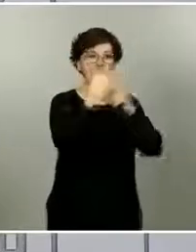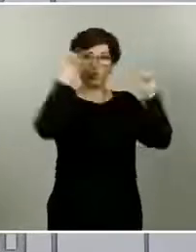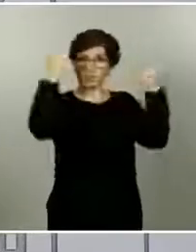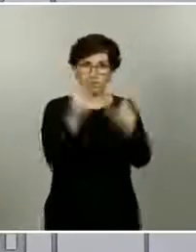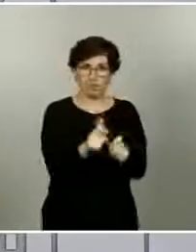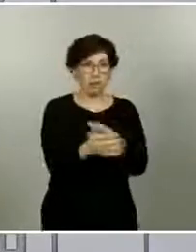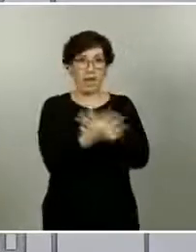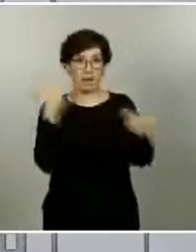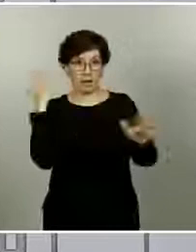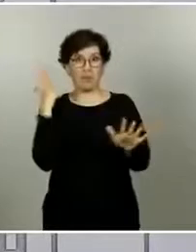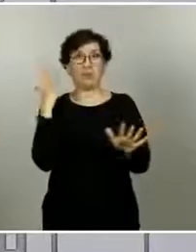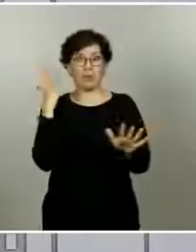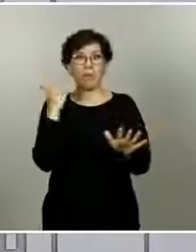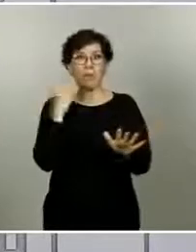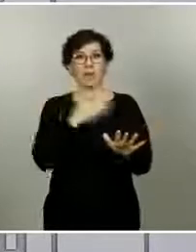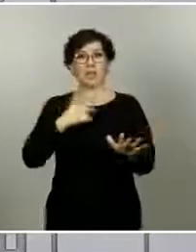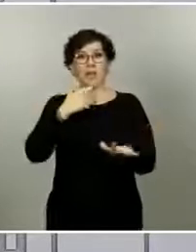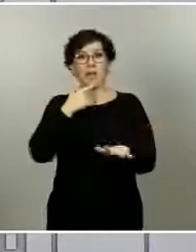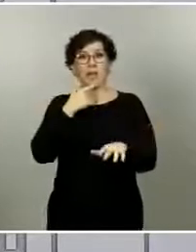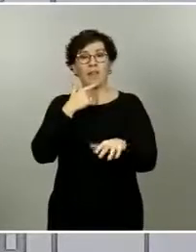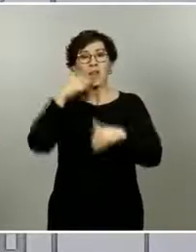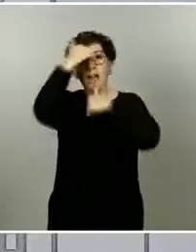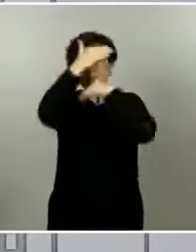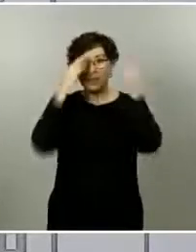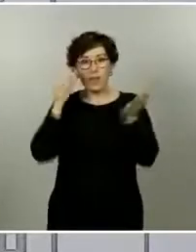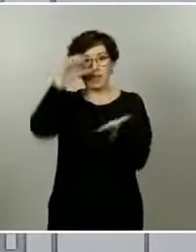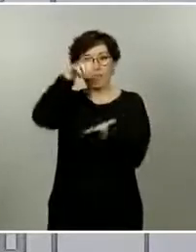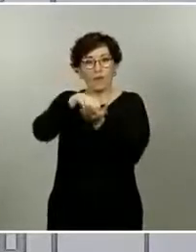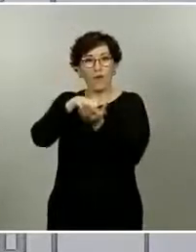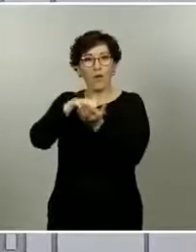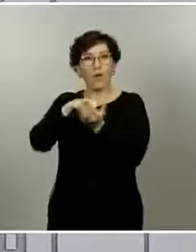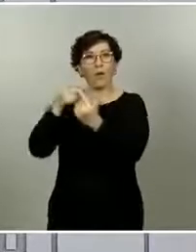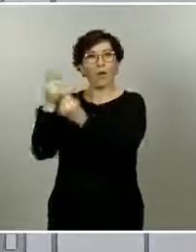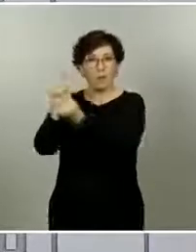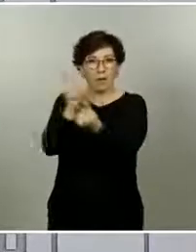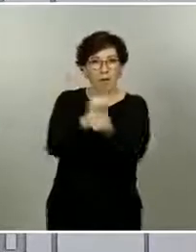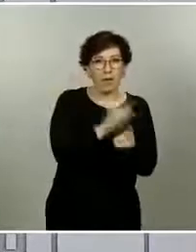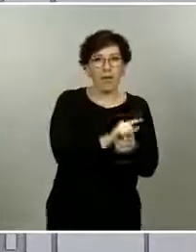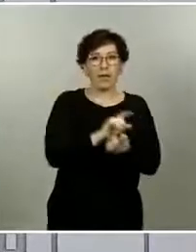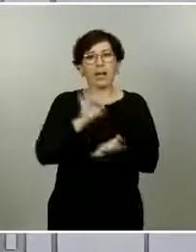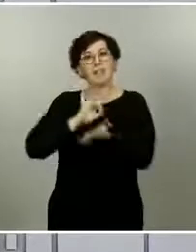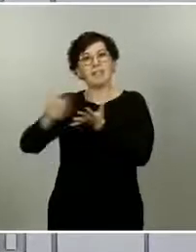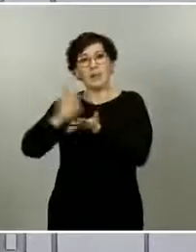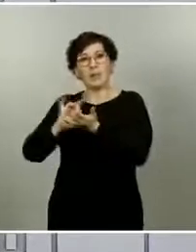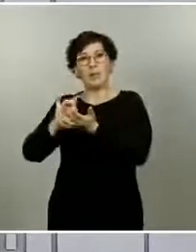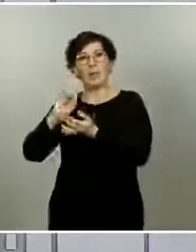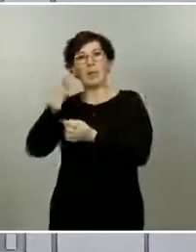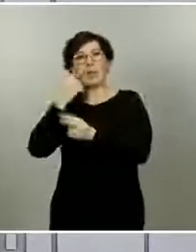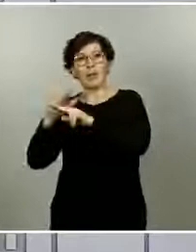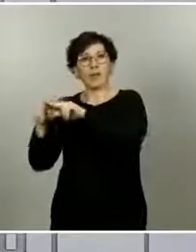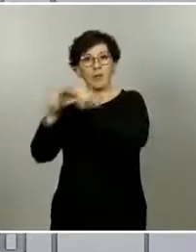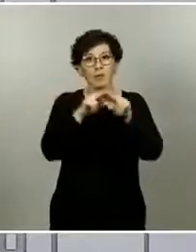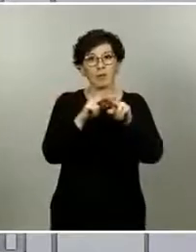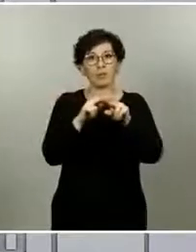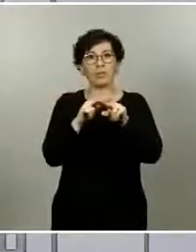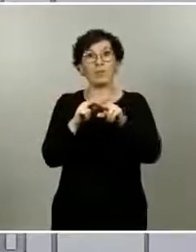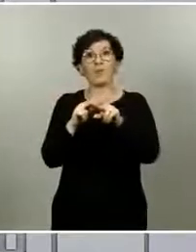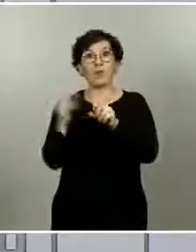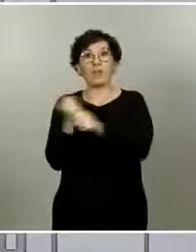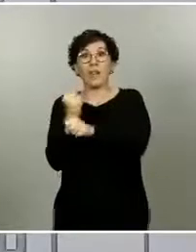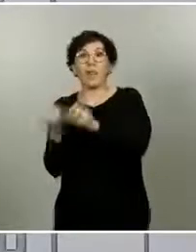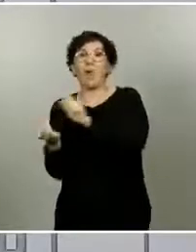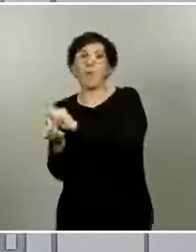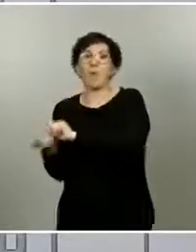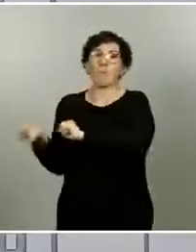también generar un trabajo con atención primaria y con los servicios de diagnóstico quizás mejor que en algunas